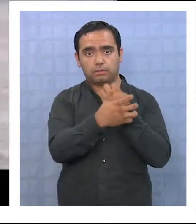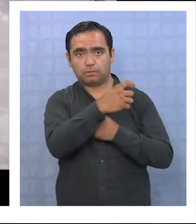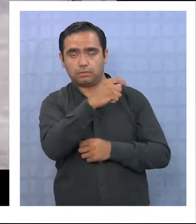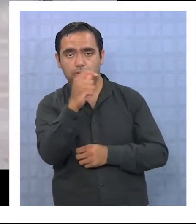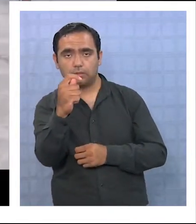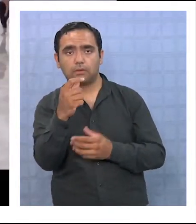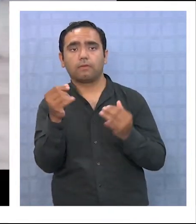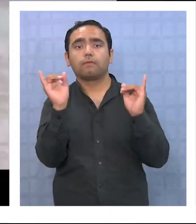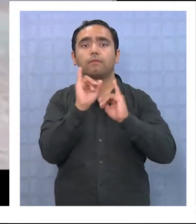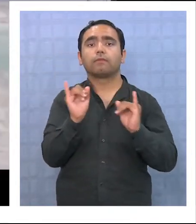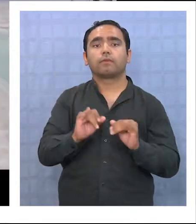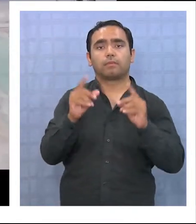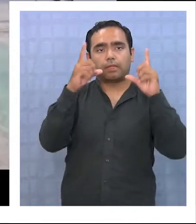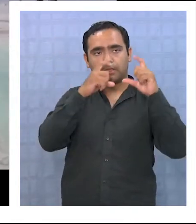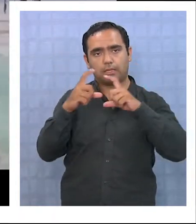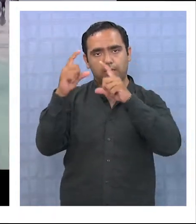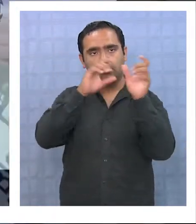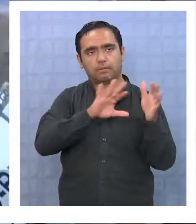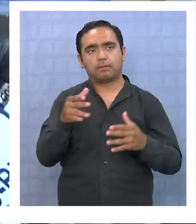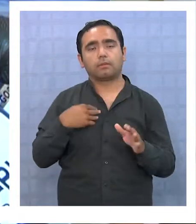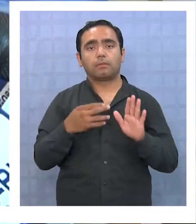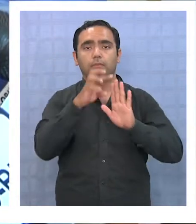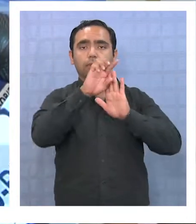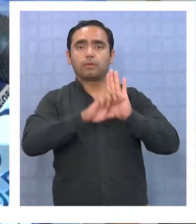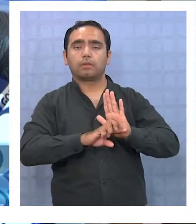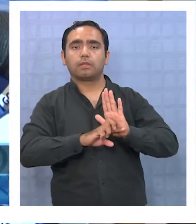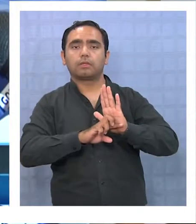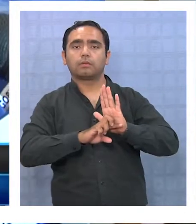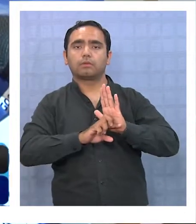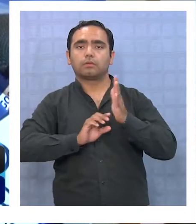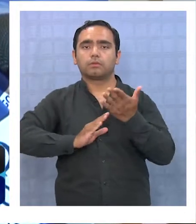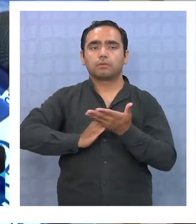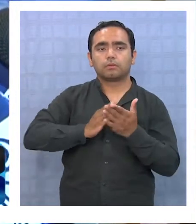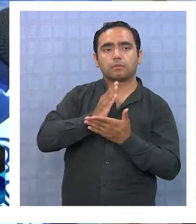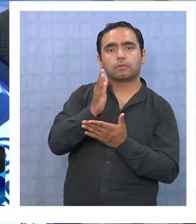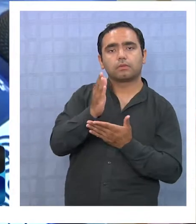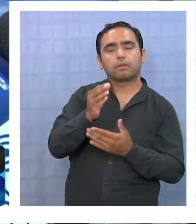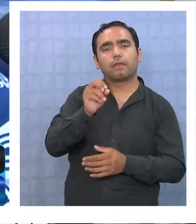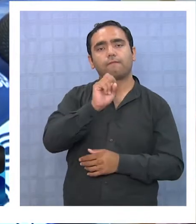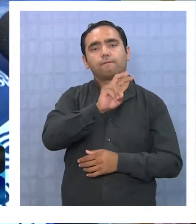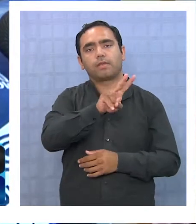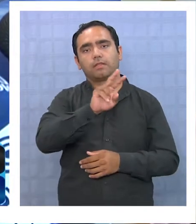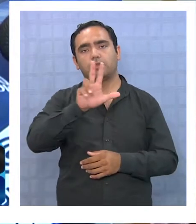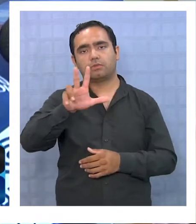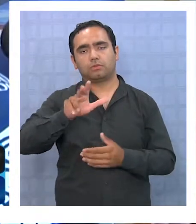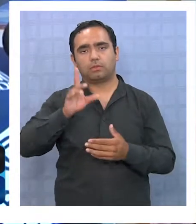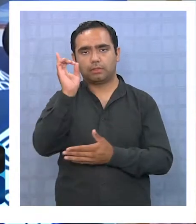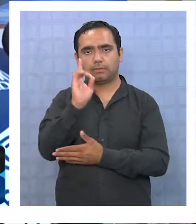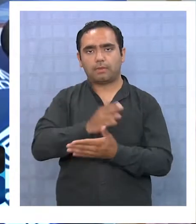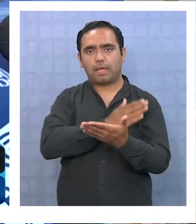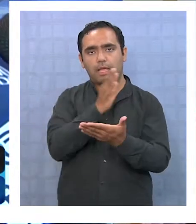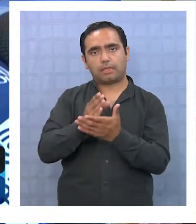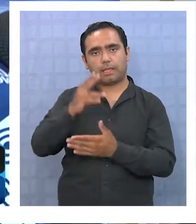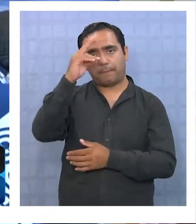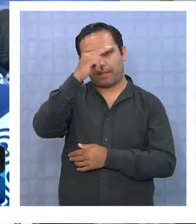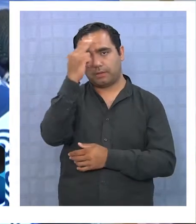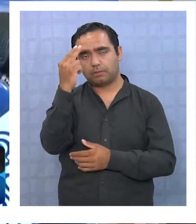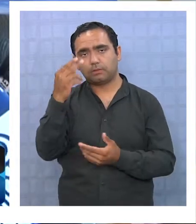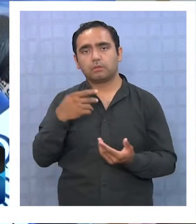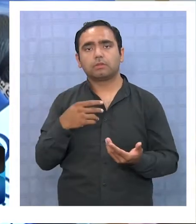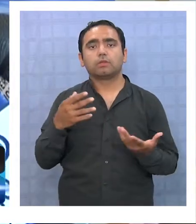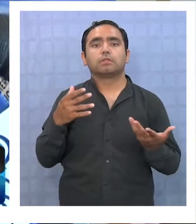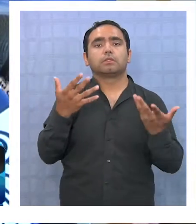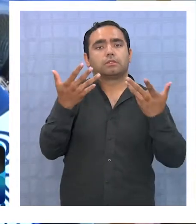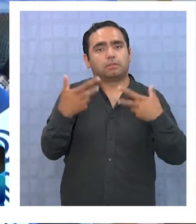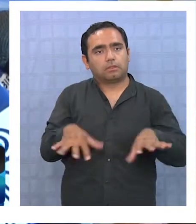Tarapacá debe ser mediante el turismo. El proyecto inicial es que comienza el 28 de diciembre hasta marzo, pero